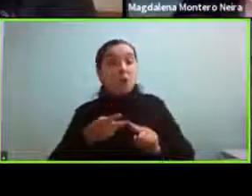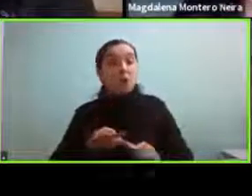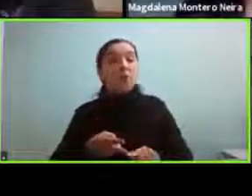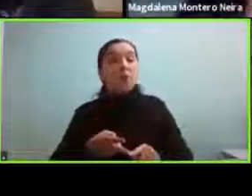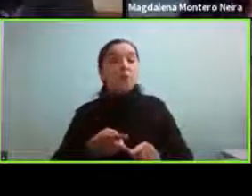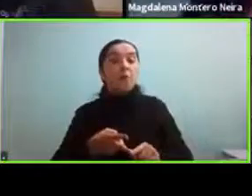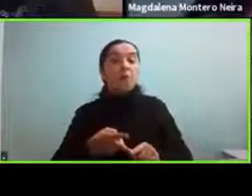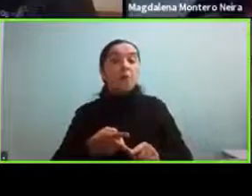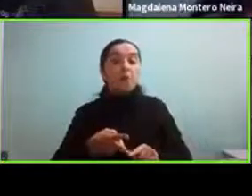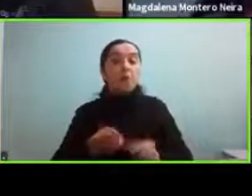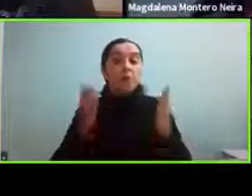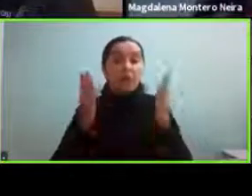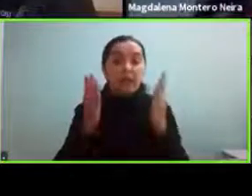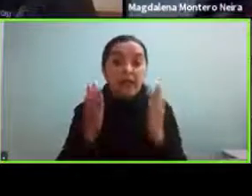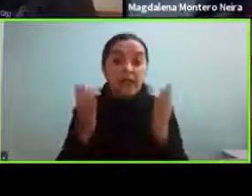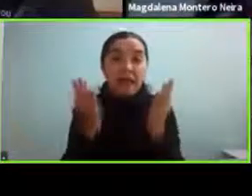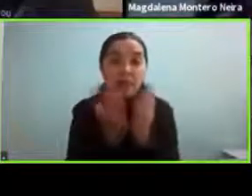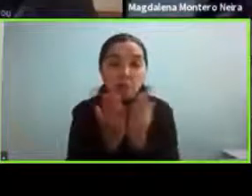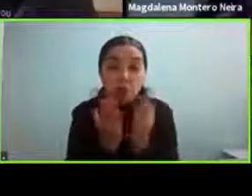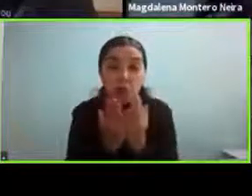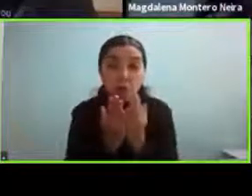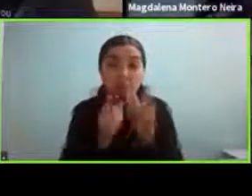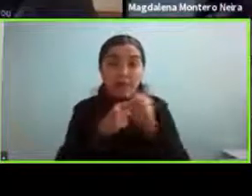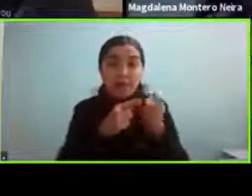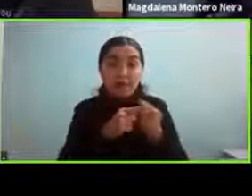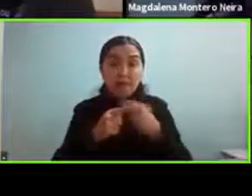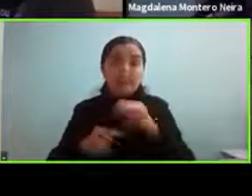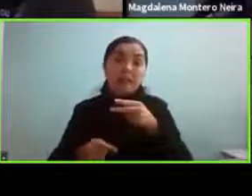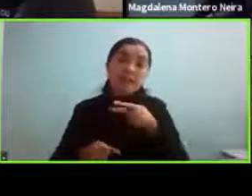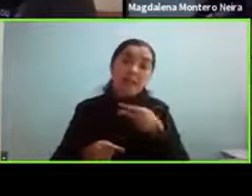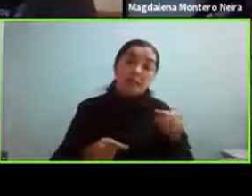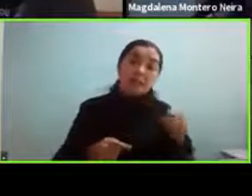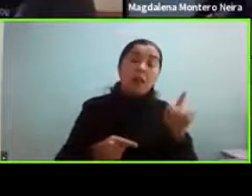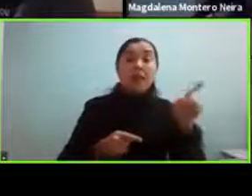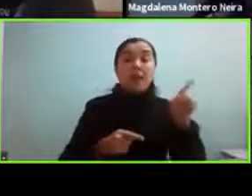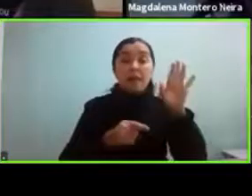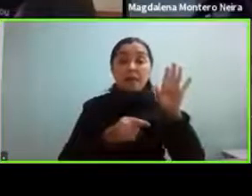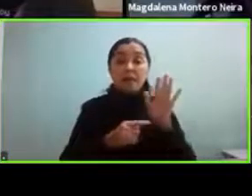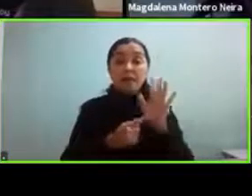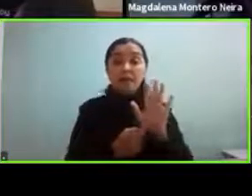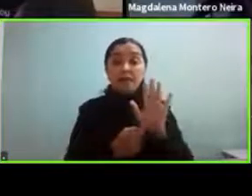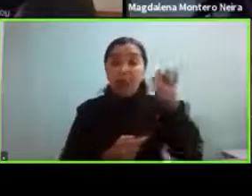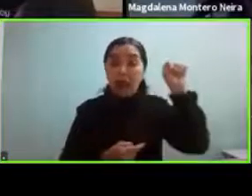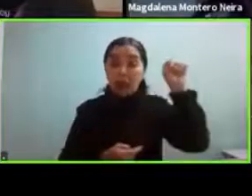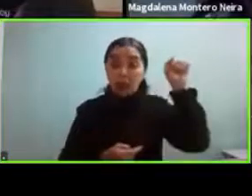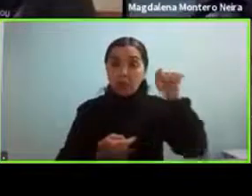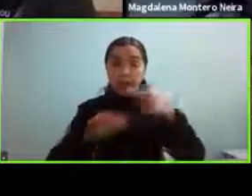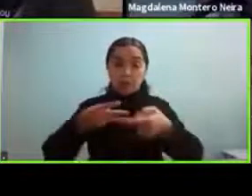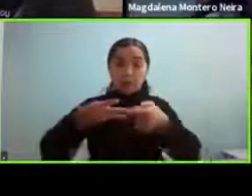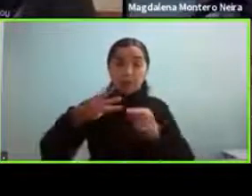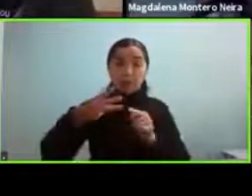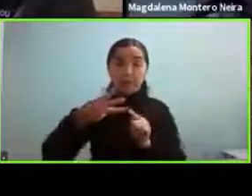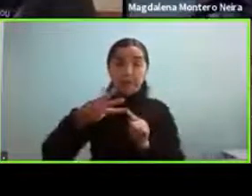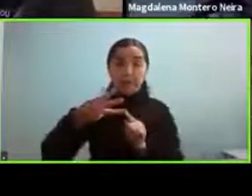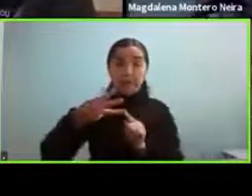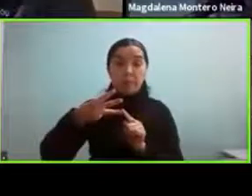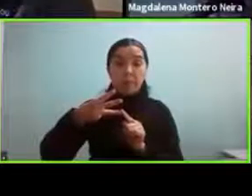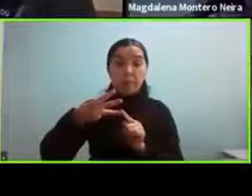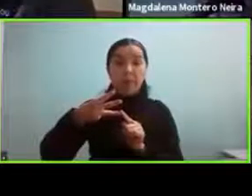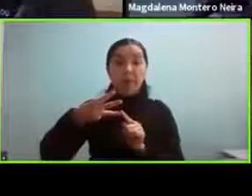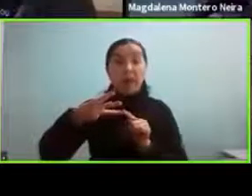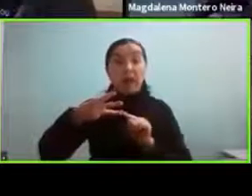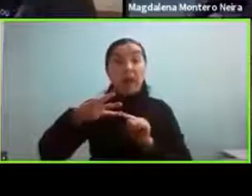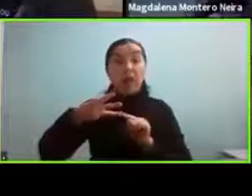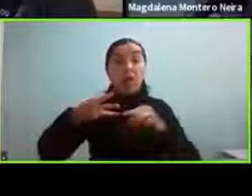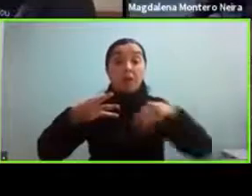de las manifestaciones del autismo y ahora quiero dejar con usted a